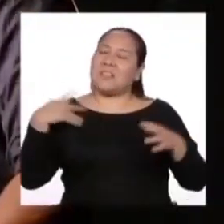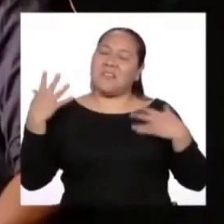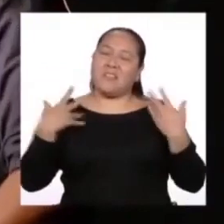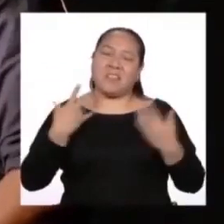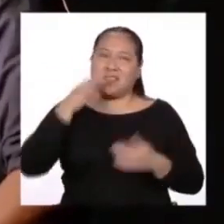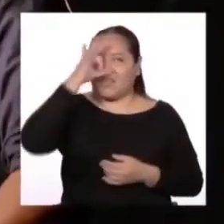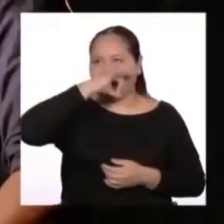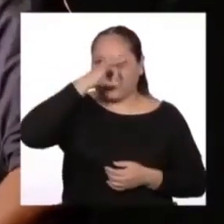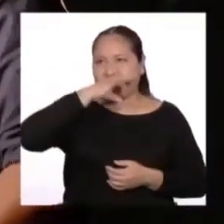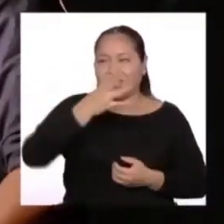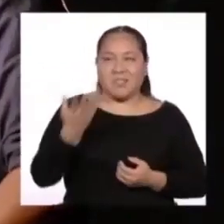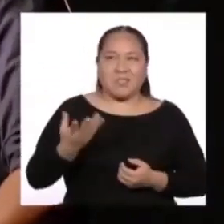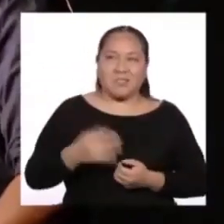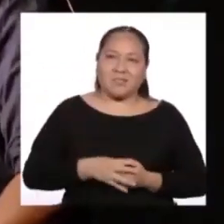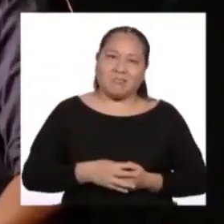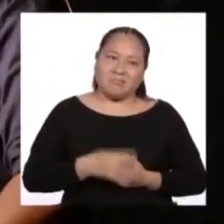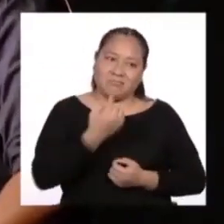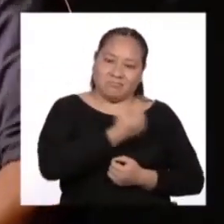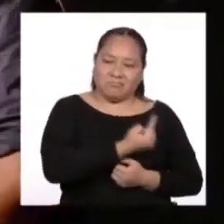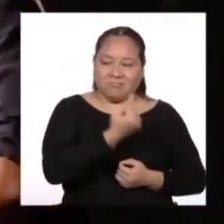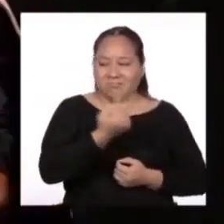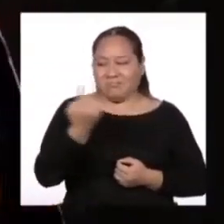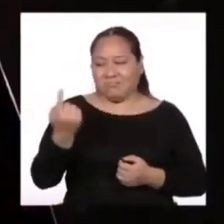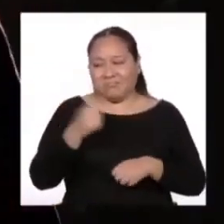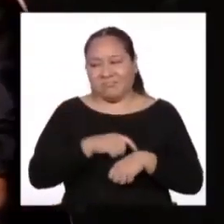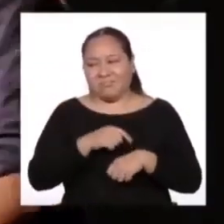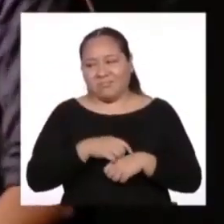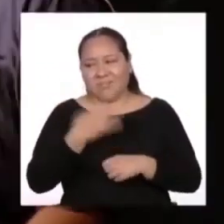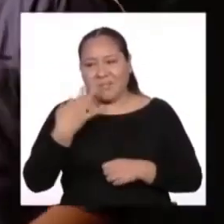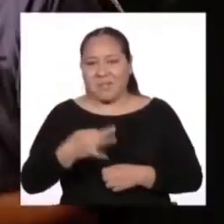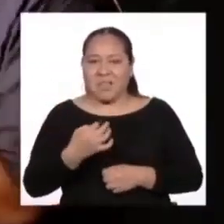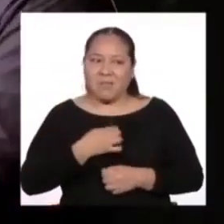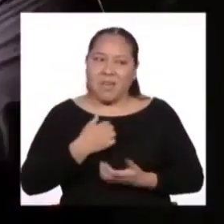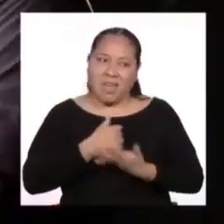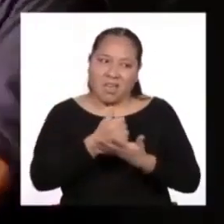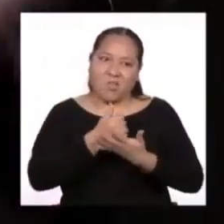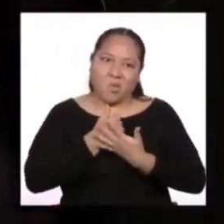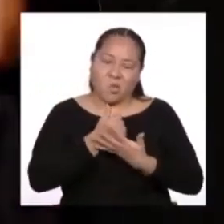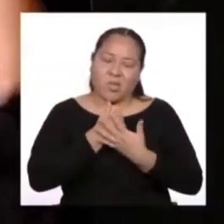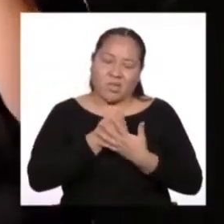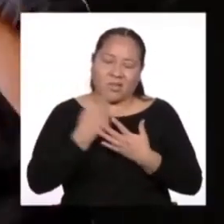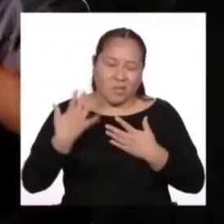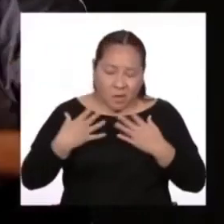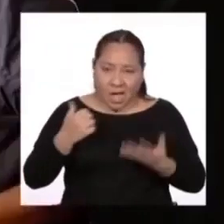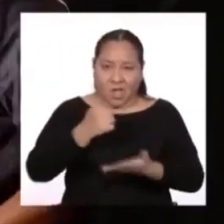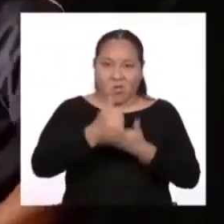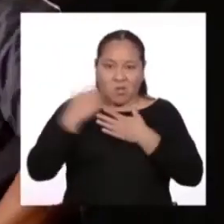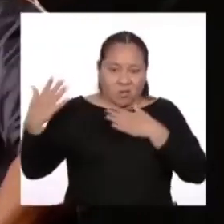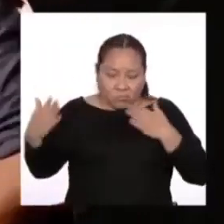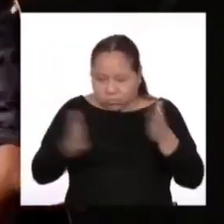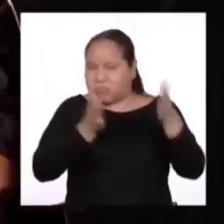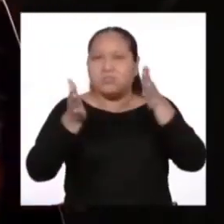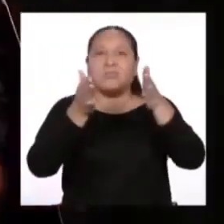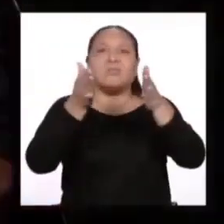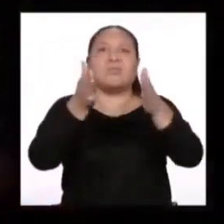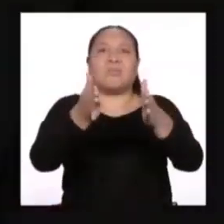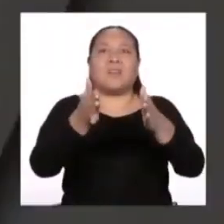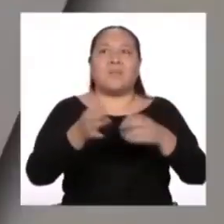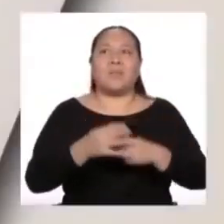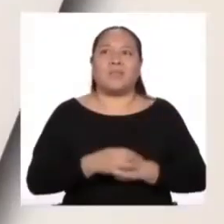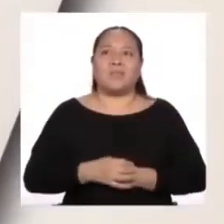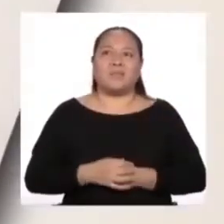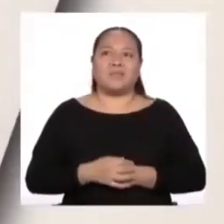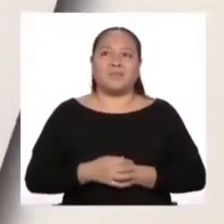cada cierto tiempo que me enrumbe así por el camino.